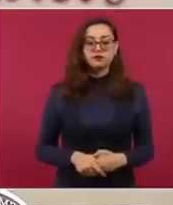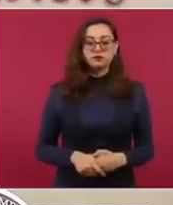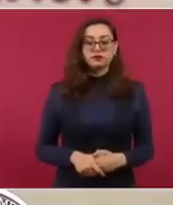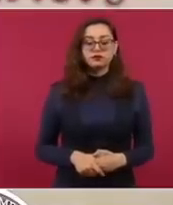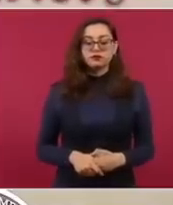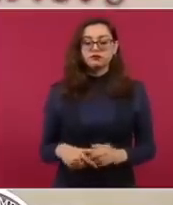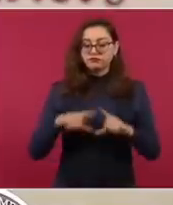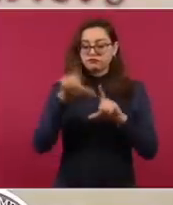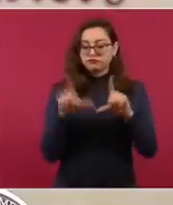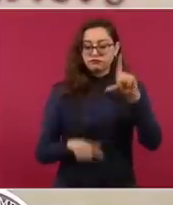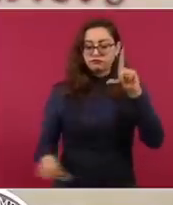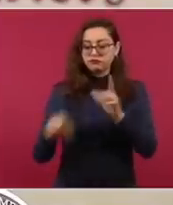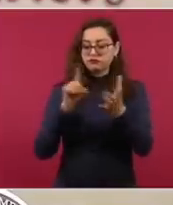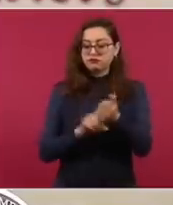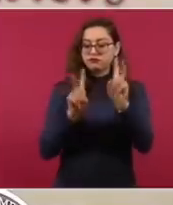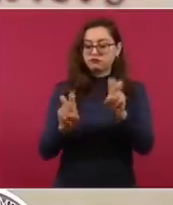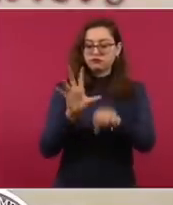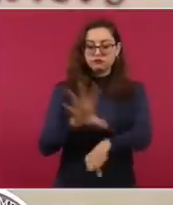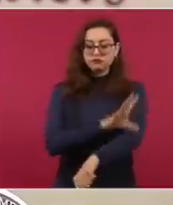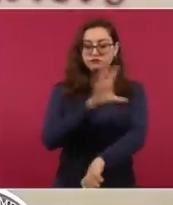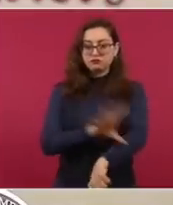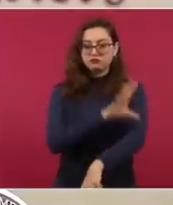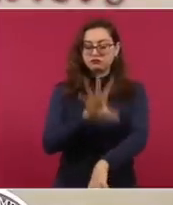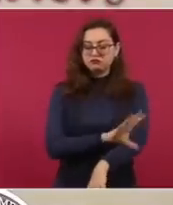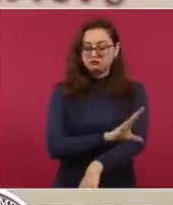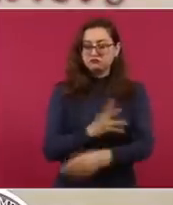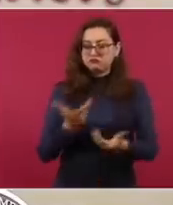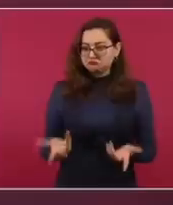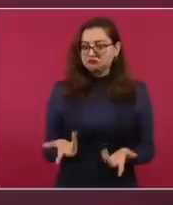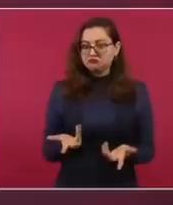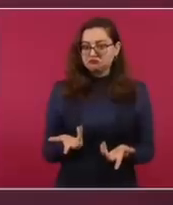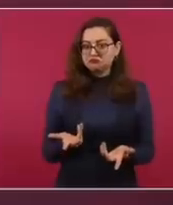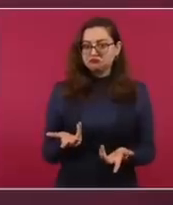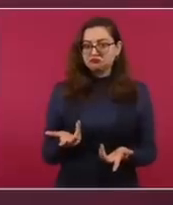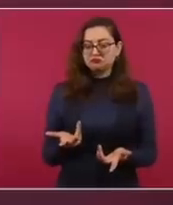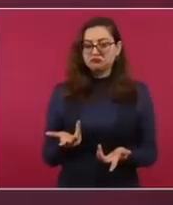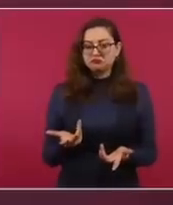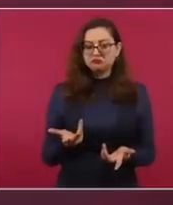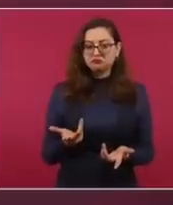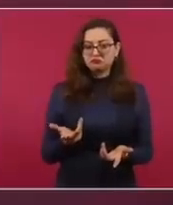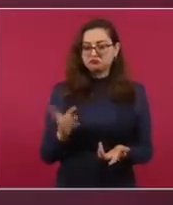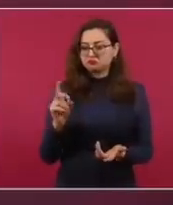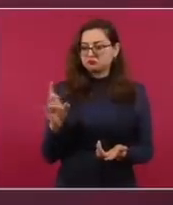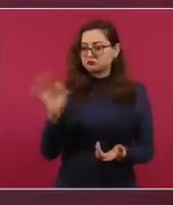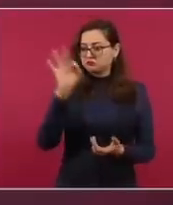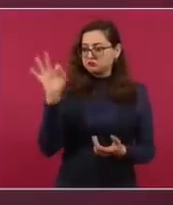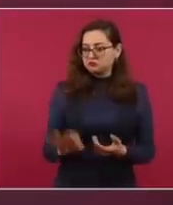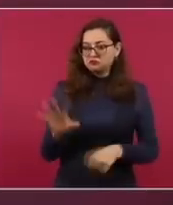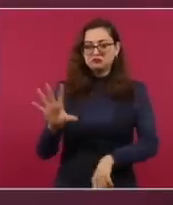energético hoy, casi un tercio de la energía eléctrica es producida con energías limpias,